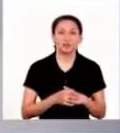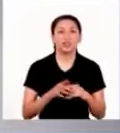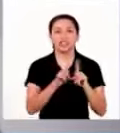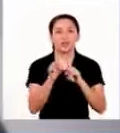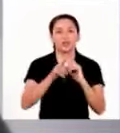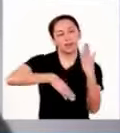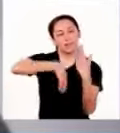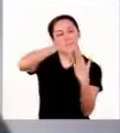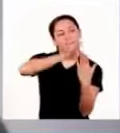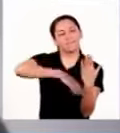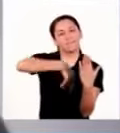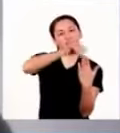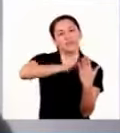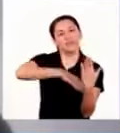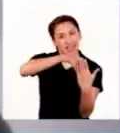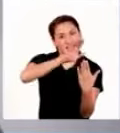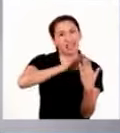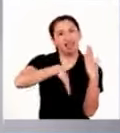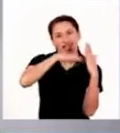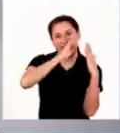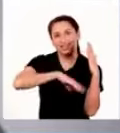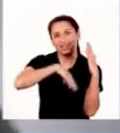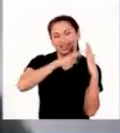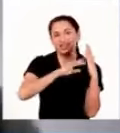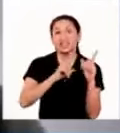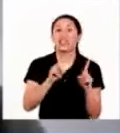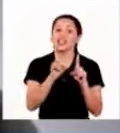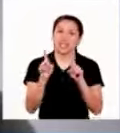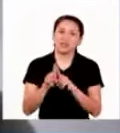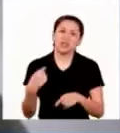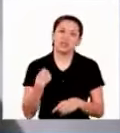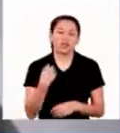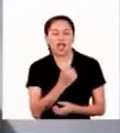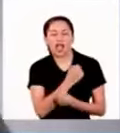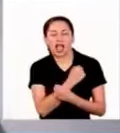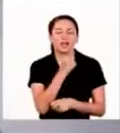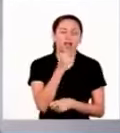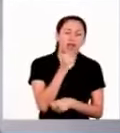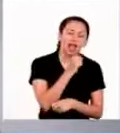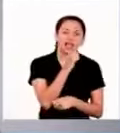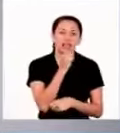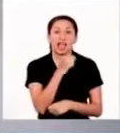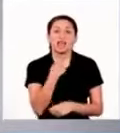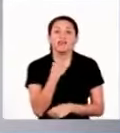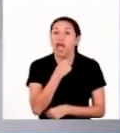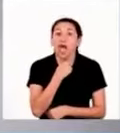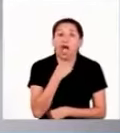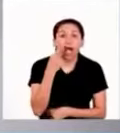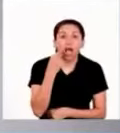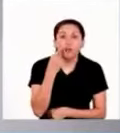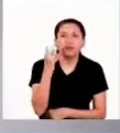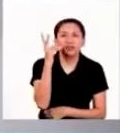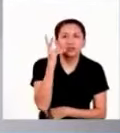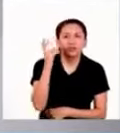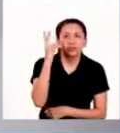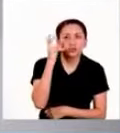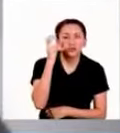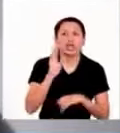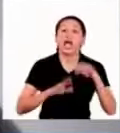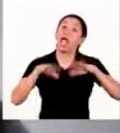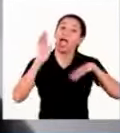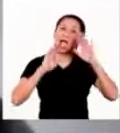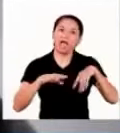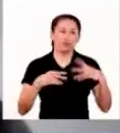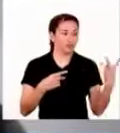y pintamos con acuarela. También, por ejemplo, a me gusta cantar y a le gusta escucharme. E